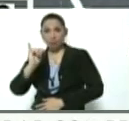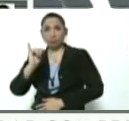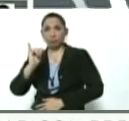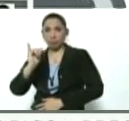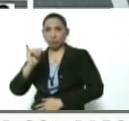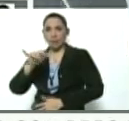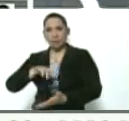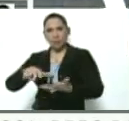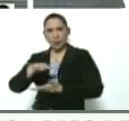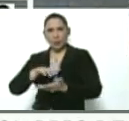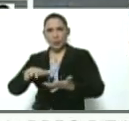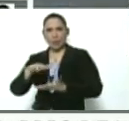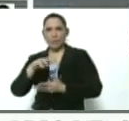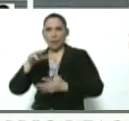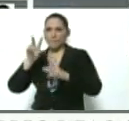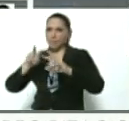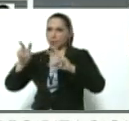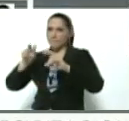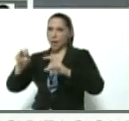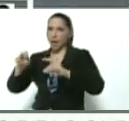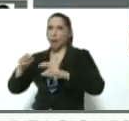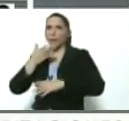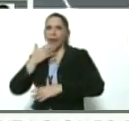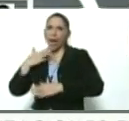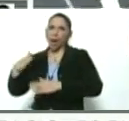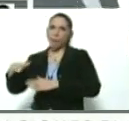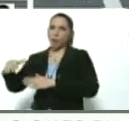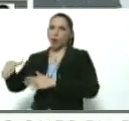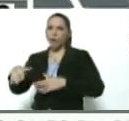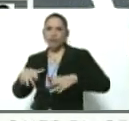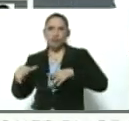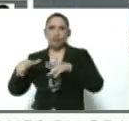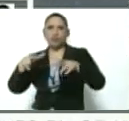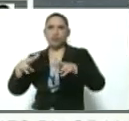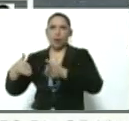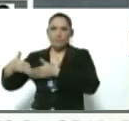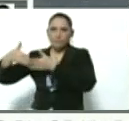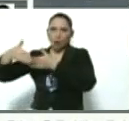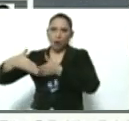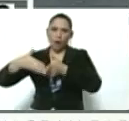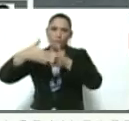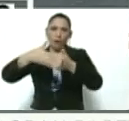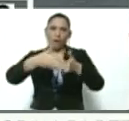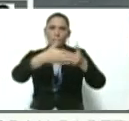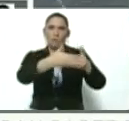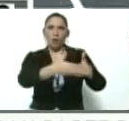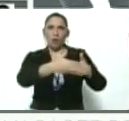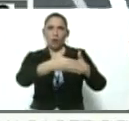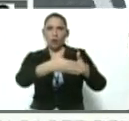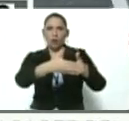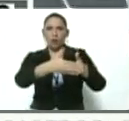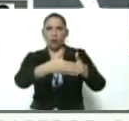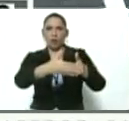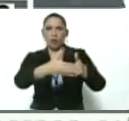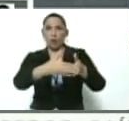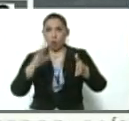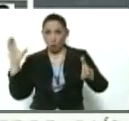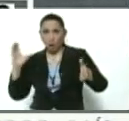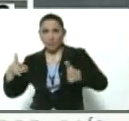situaciones procedimentales y la corriente trajo unas lanchas artilladas de la Armada colombiana, armadas y